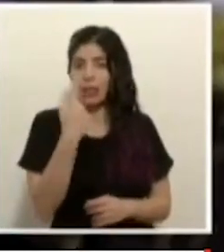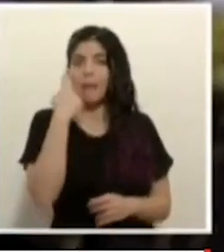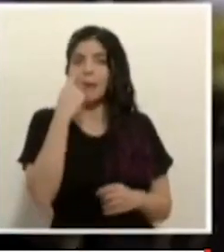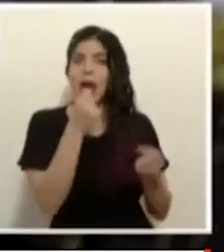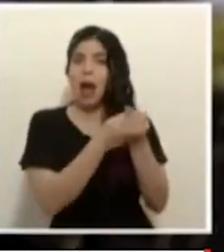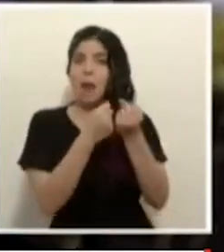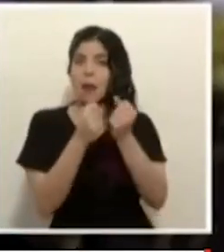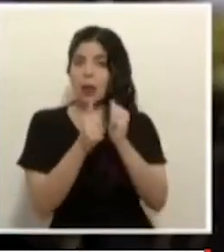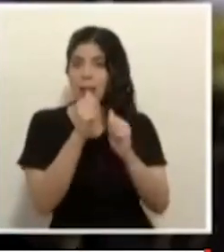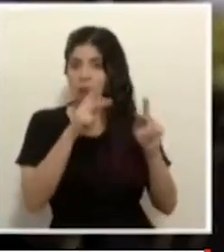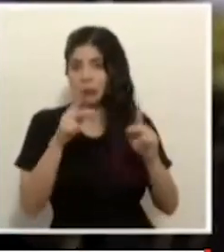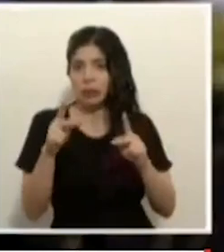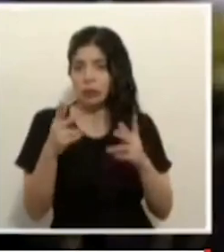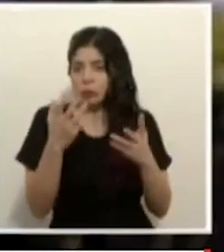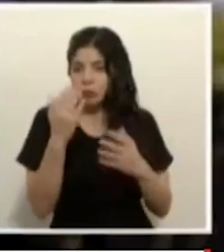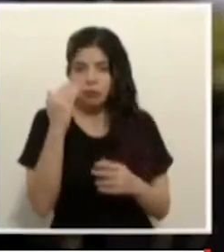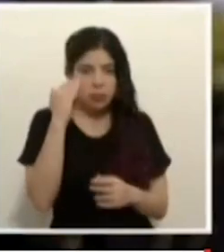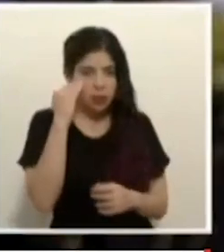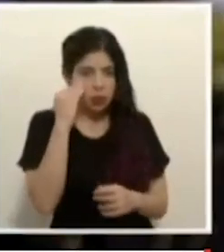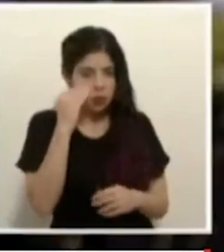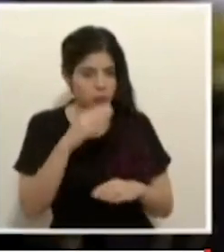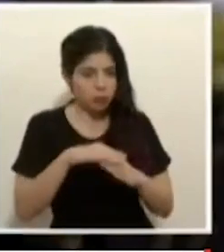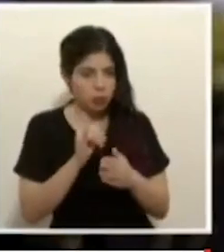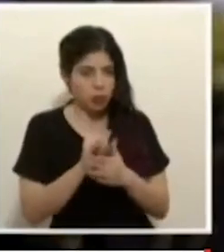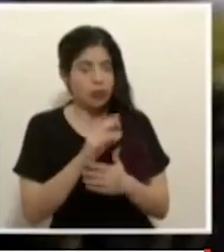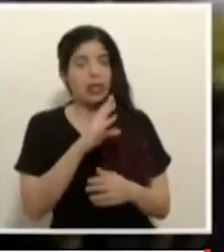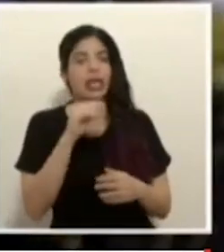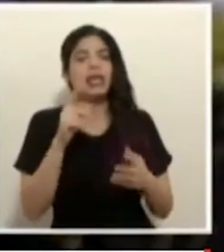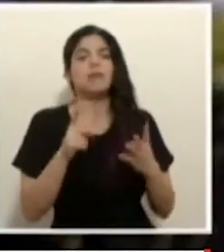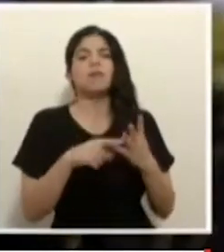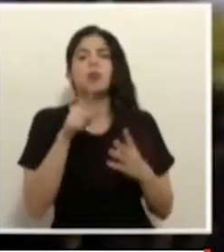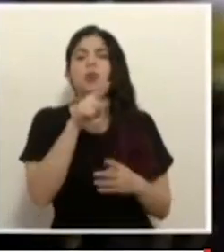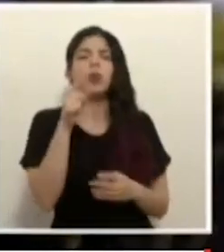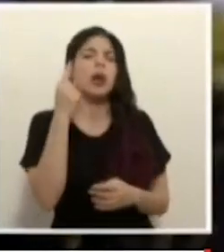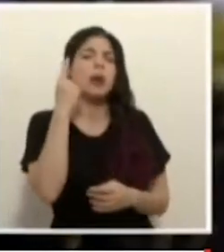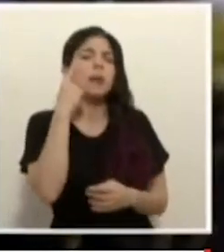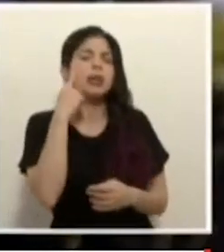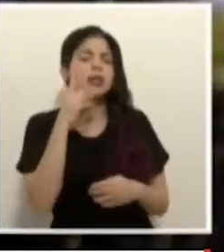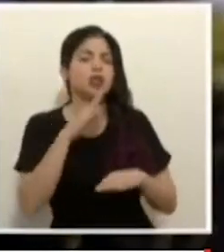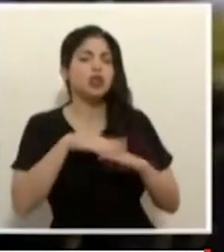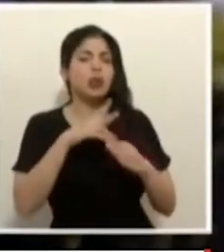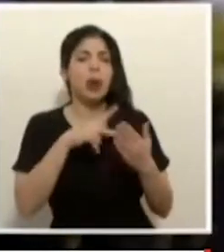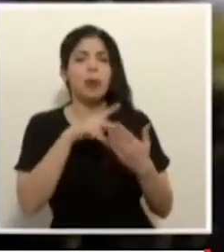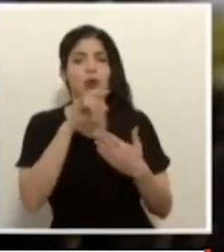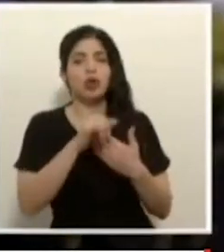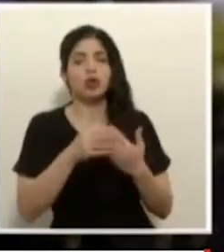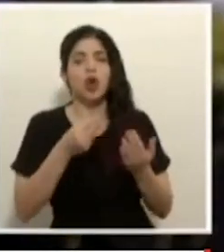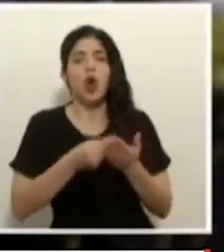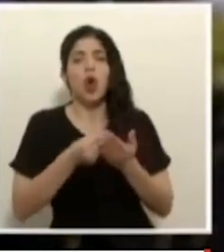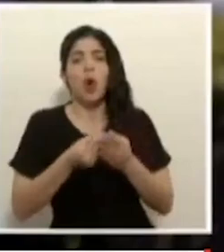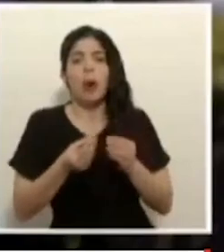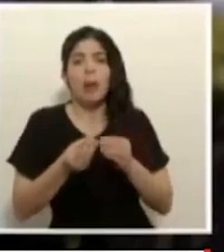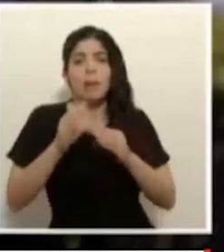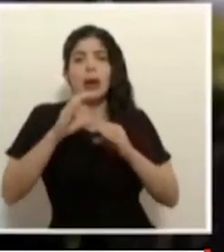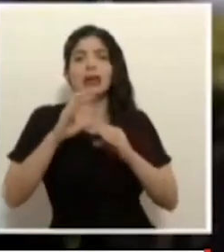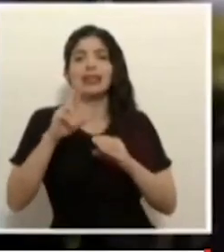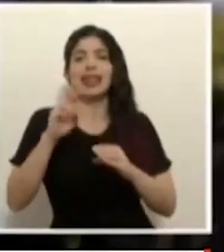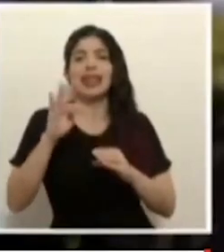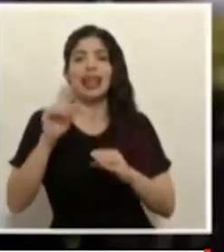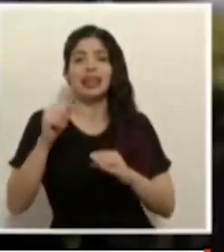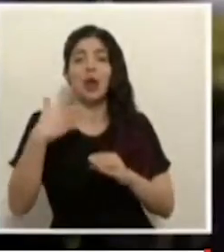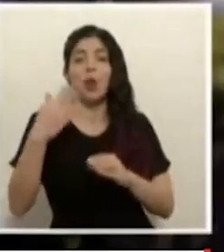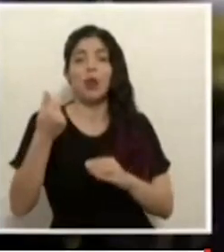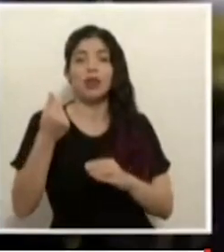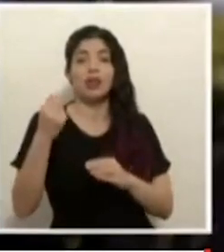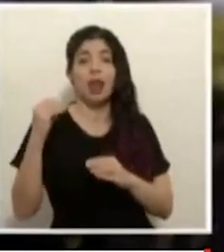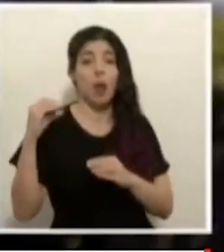personas quisiera saber en esa línea y qué piensan los proyectos que hay para cobrar un poco más de renta a salarios altos en